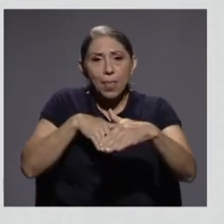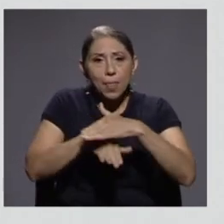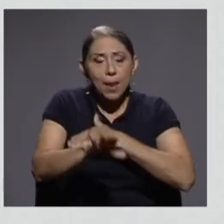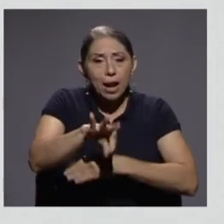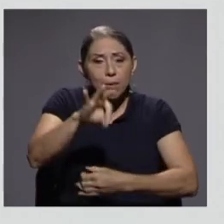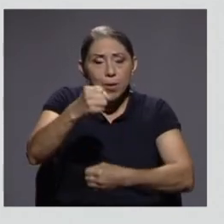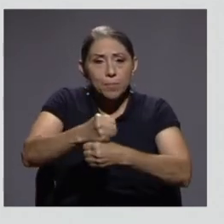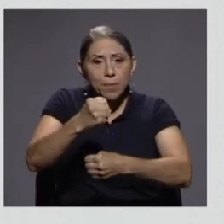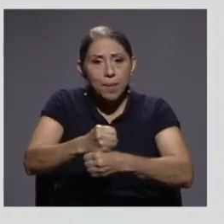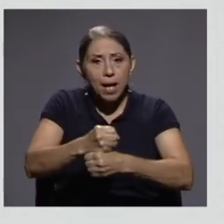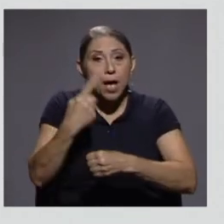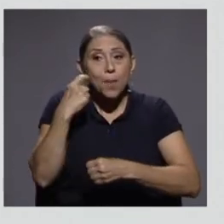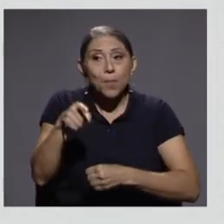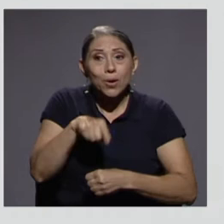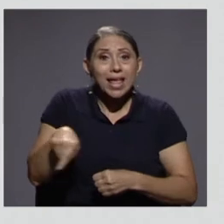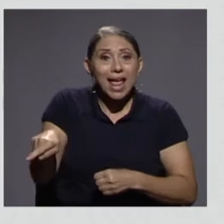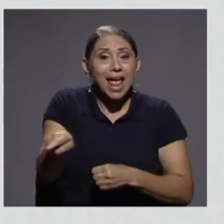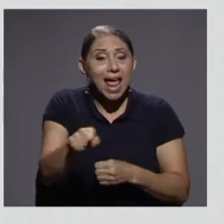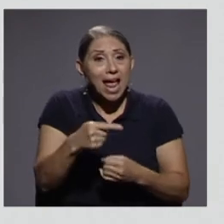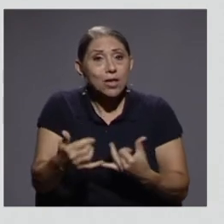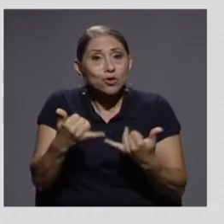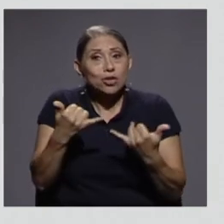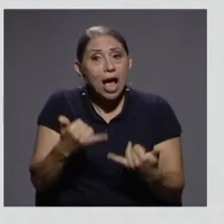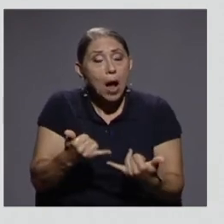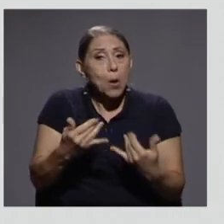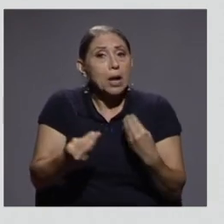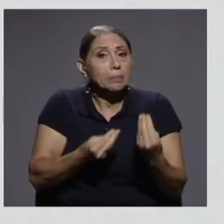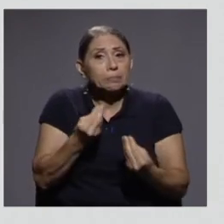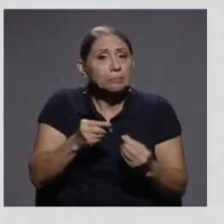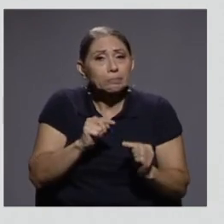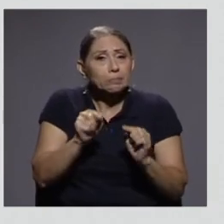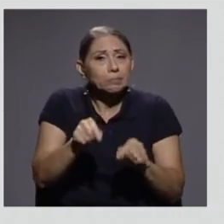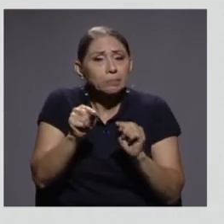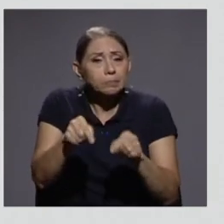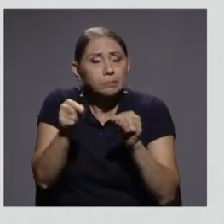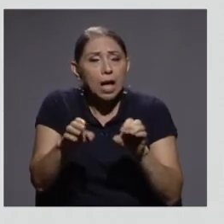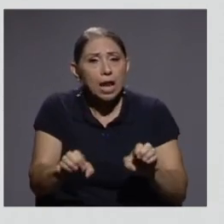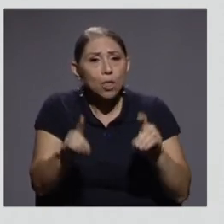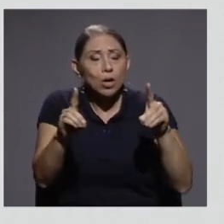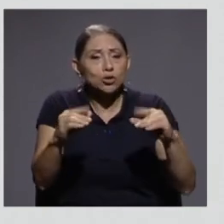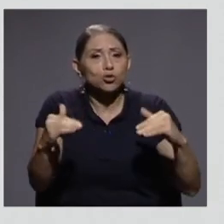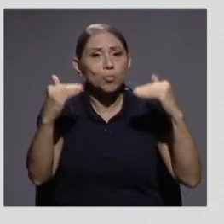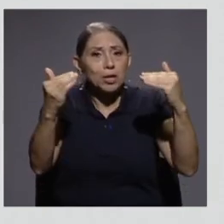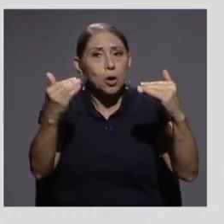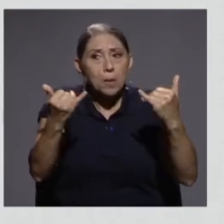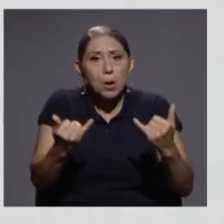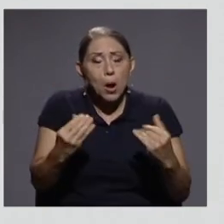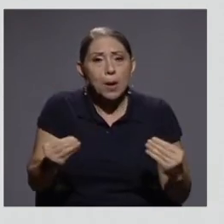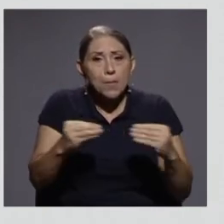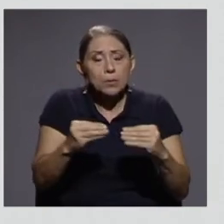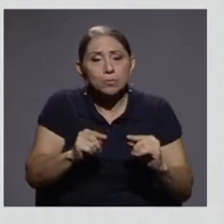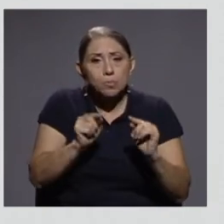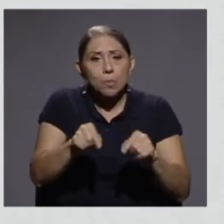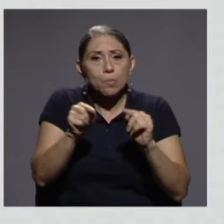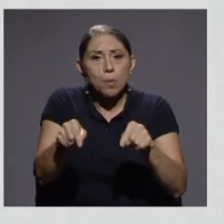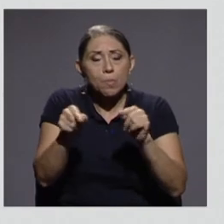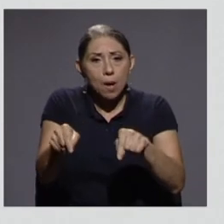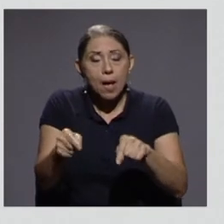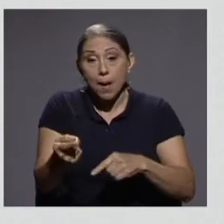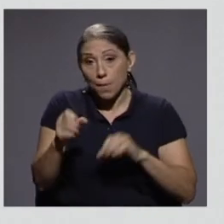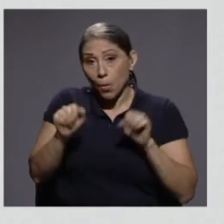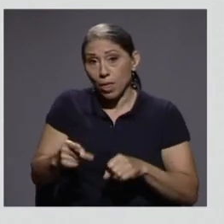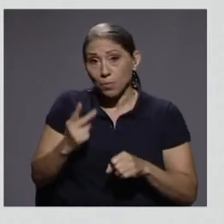asistiendo cada vez más a la educación superior. Aún así, este crecimiento que empezamos a ver y que se puede ver en el gráfico, en la línea